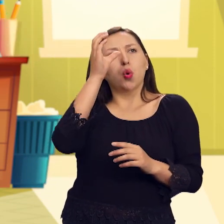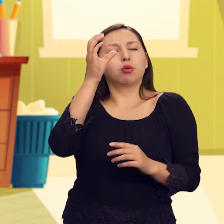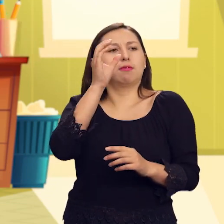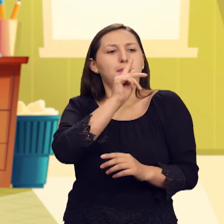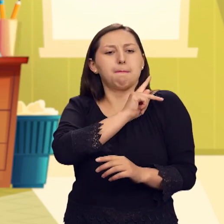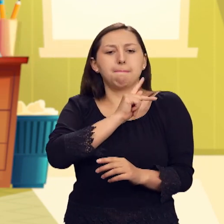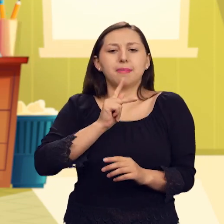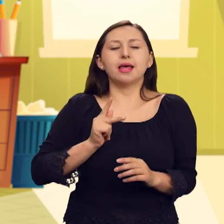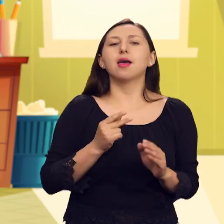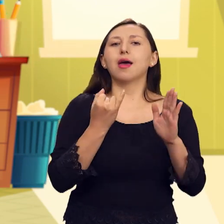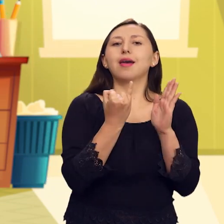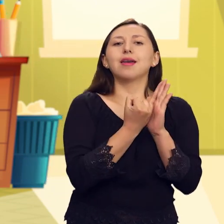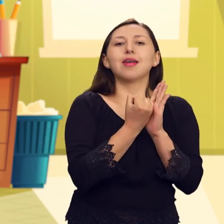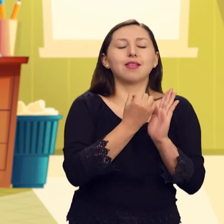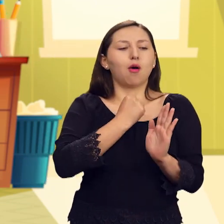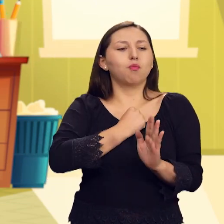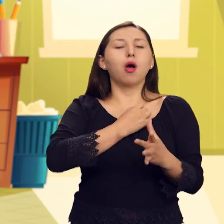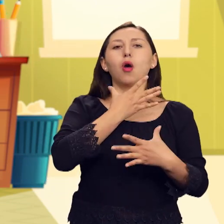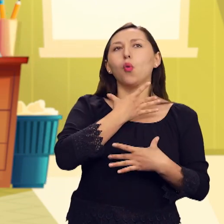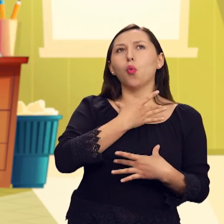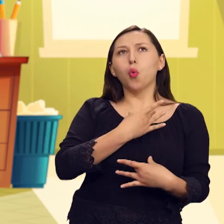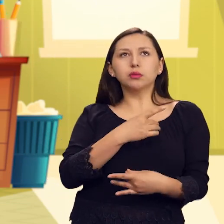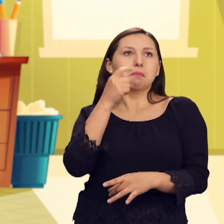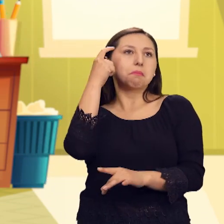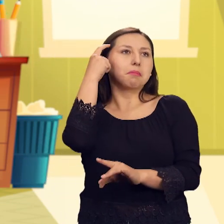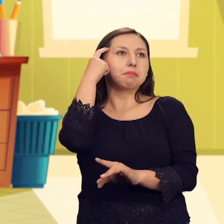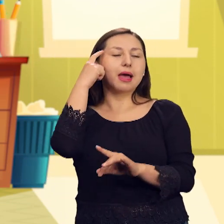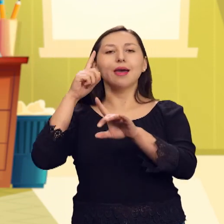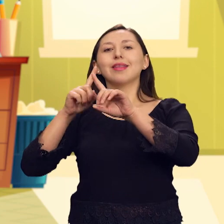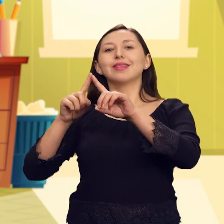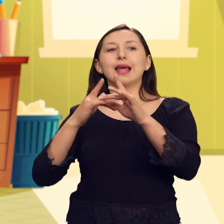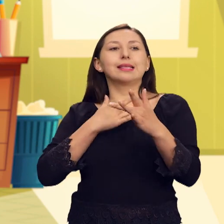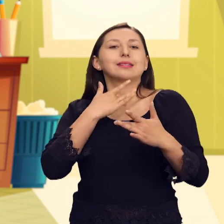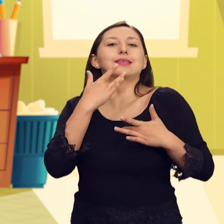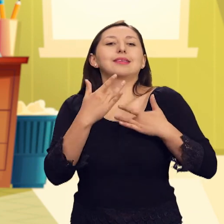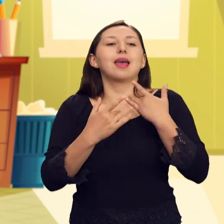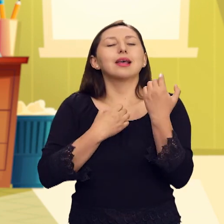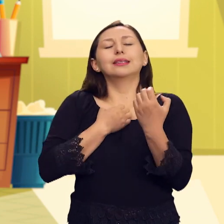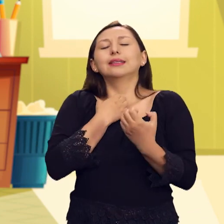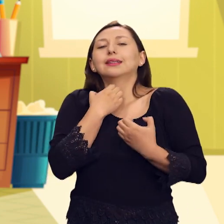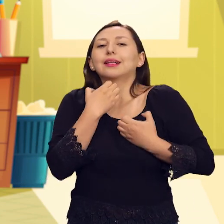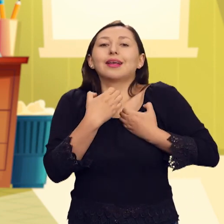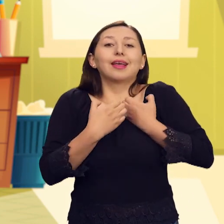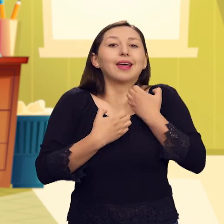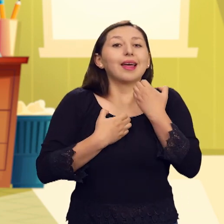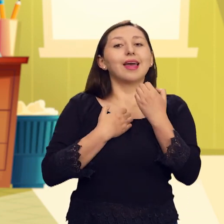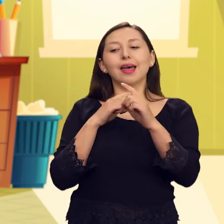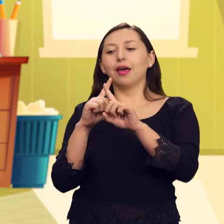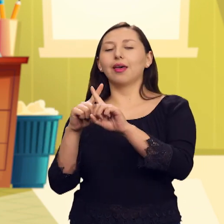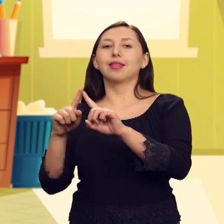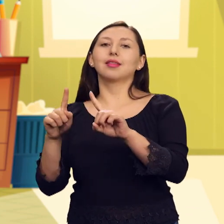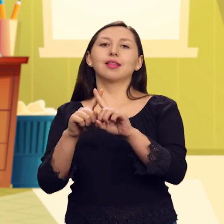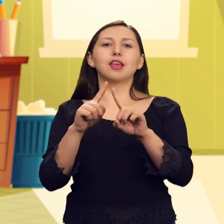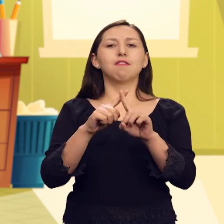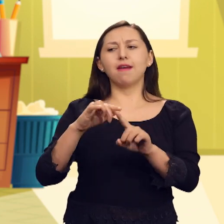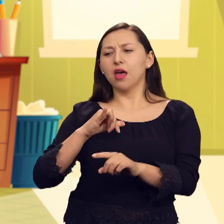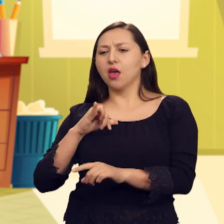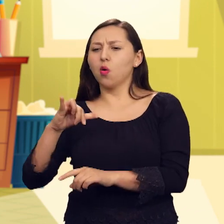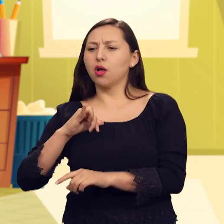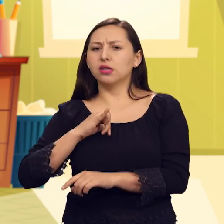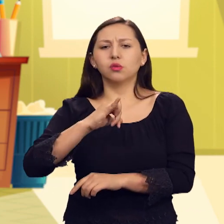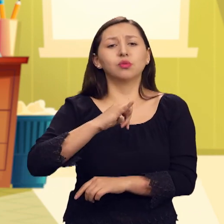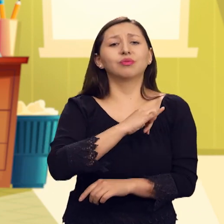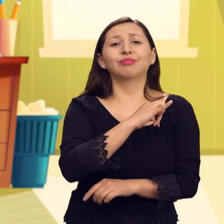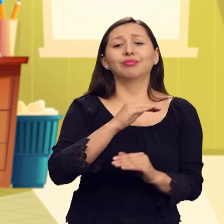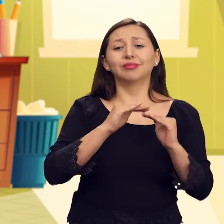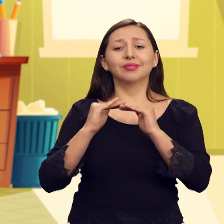diverso. Tenemos gustos, pensamientos, sentimientos y necesidades que no necesariamente deben responder a lo que se